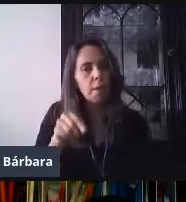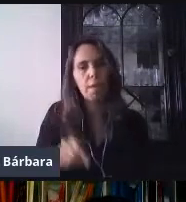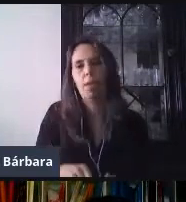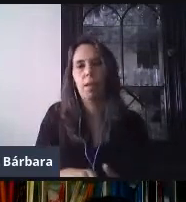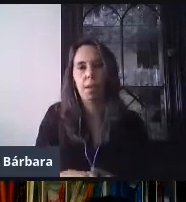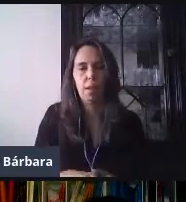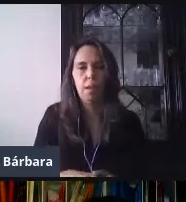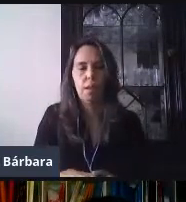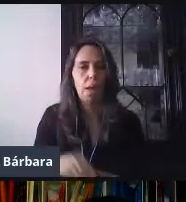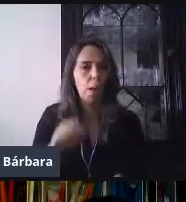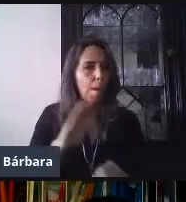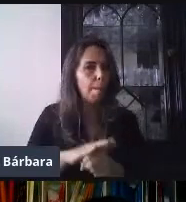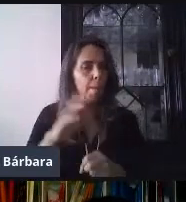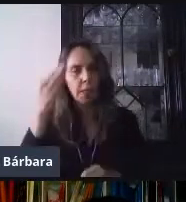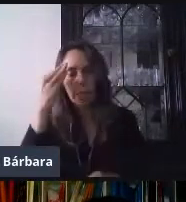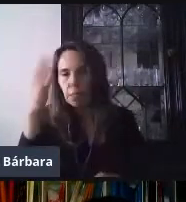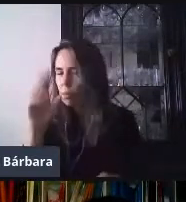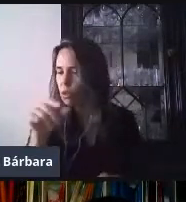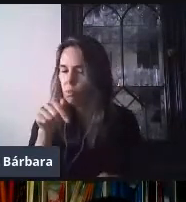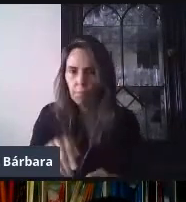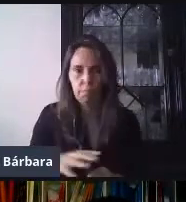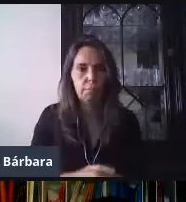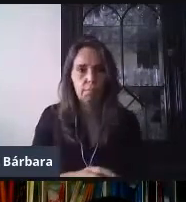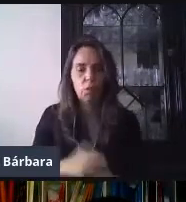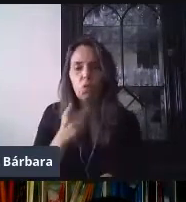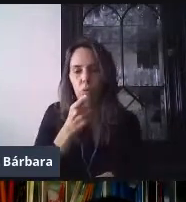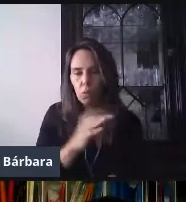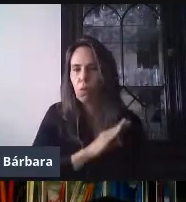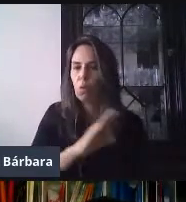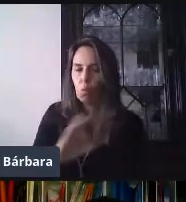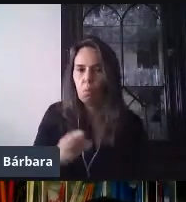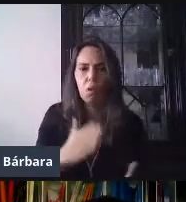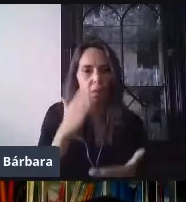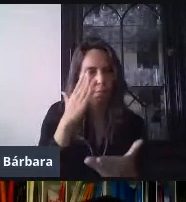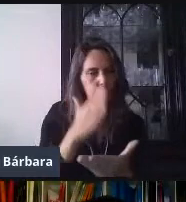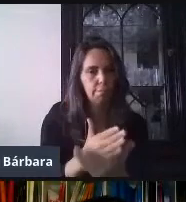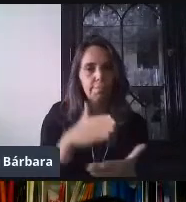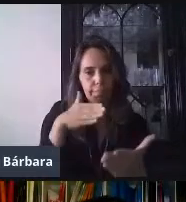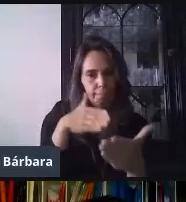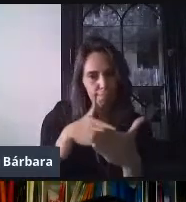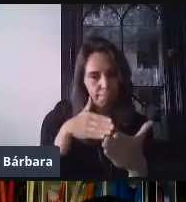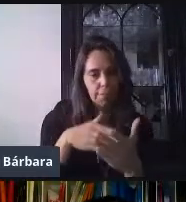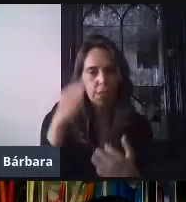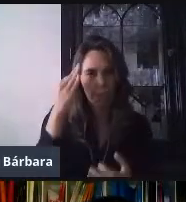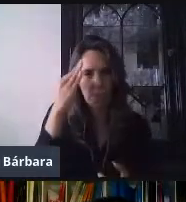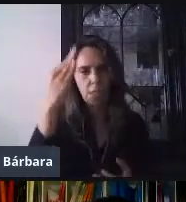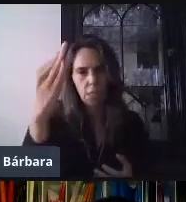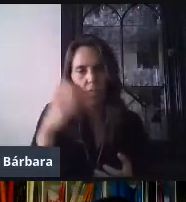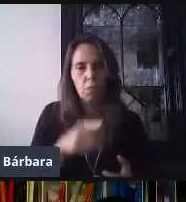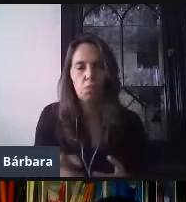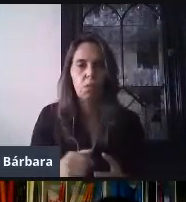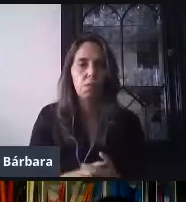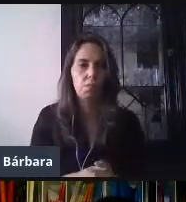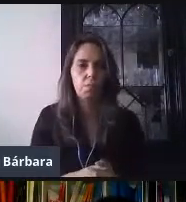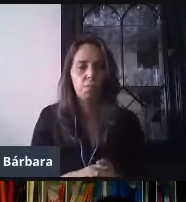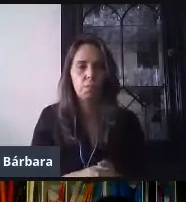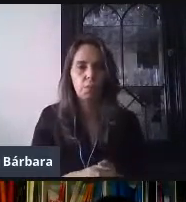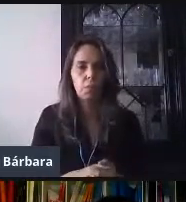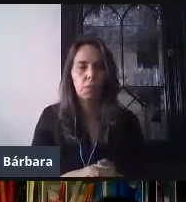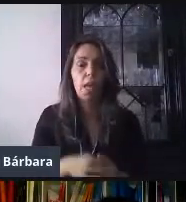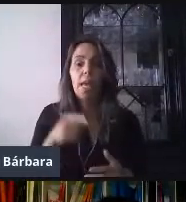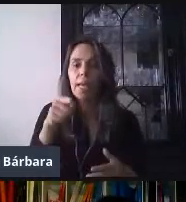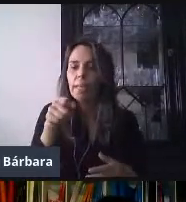como el tiempo o el tiempo límite para responder, pues, lo que puedo hacer es meterme a mi hoja de